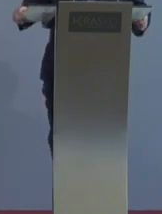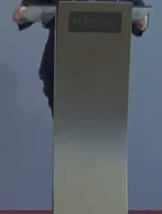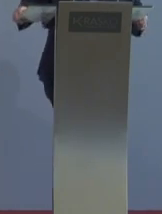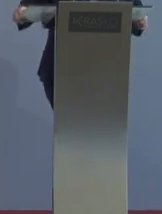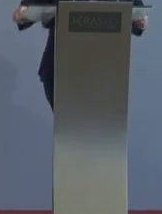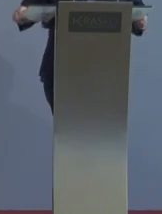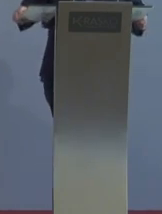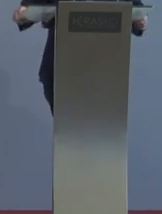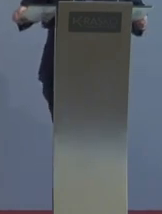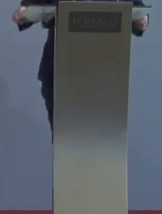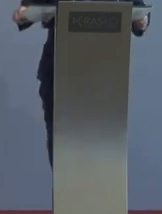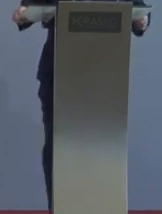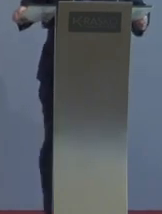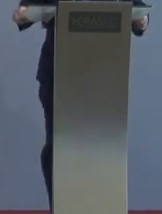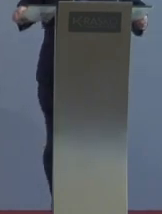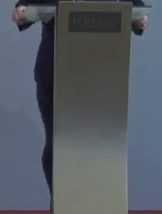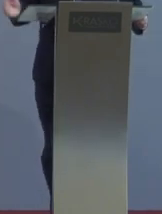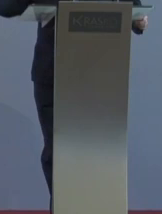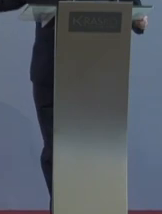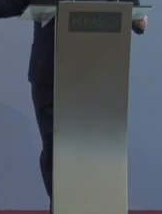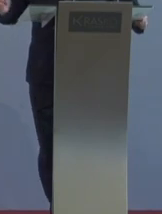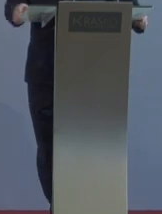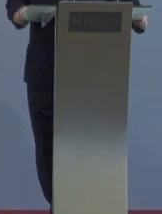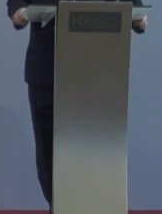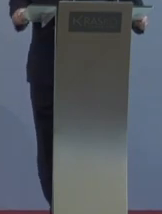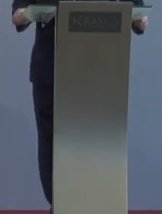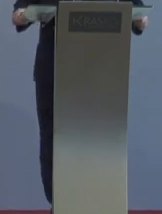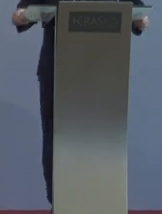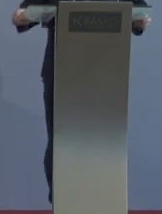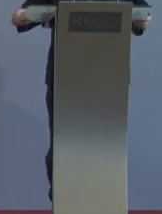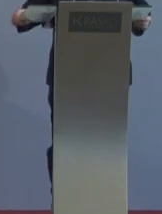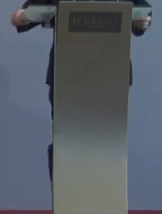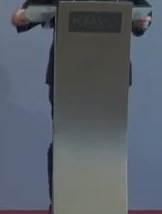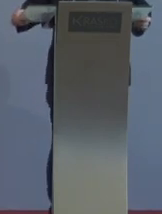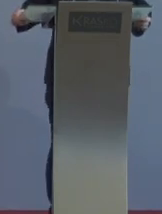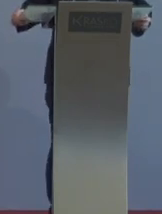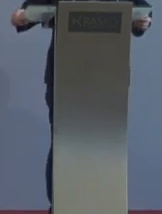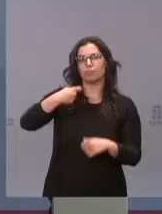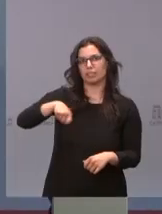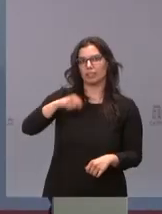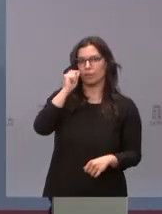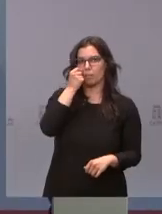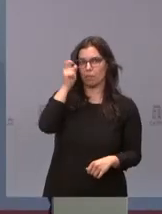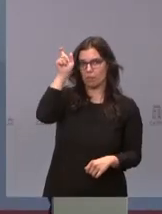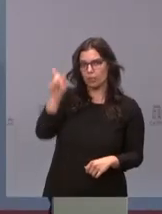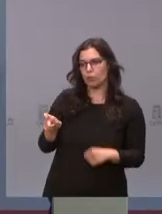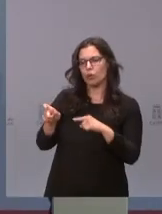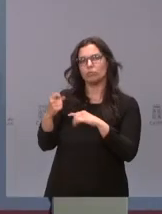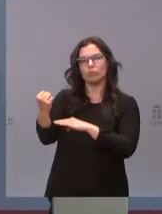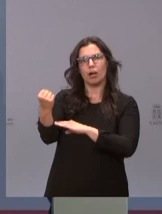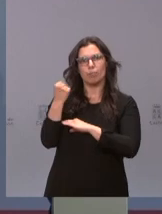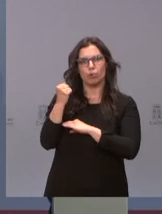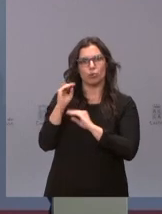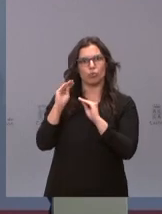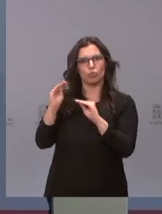En primer lugar, y como no podía ser de otra forma, quisiera agradecer al presidente Fernández Mañueco el apoyo, el